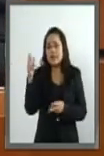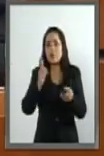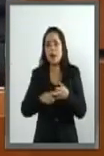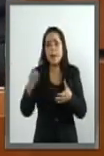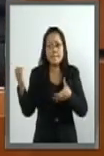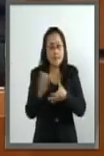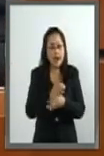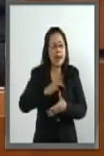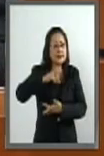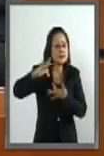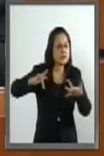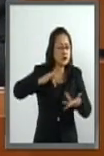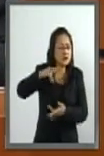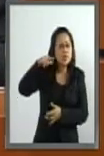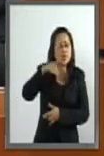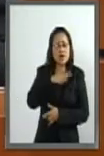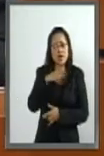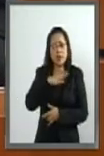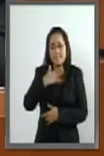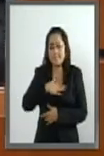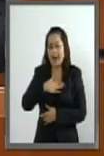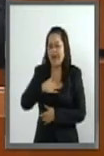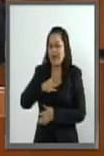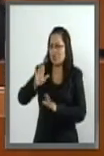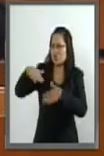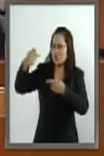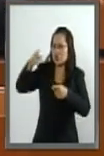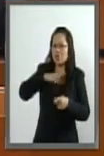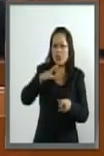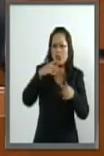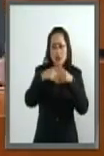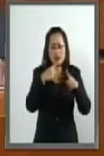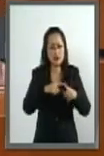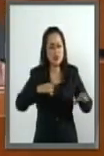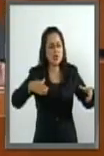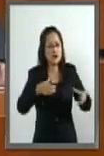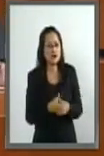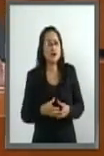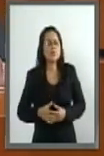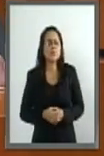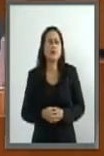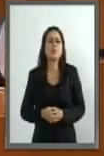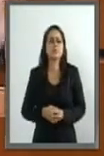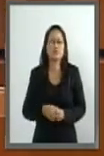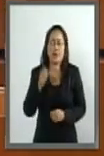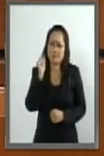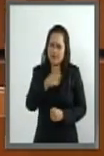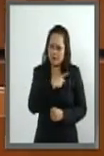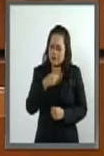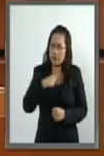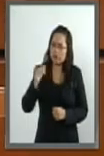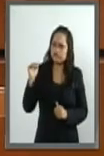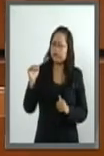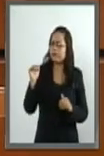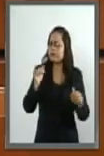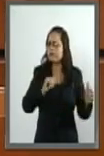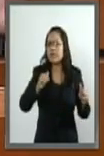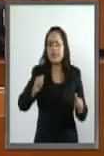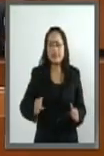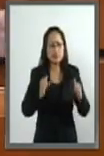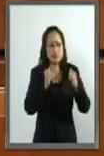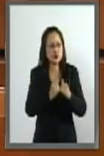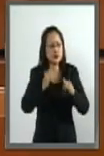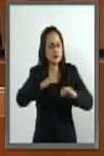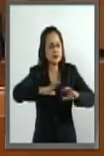bares, discotecas, baños públicos y los antros. A las instituciones públicas de